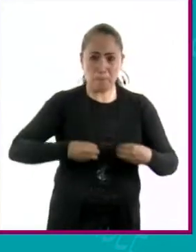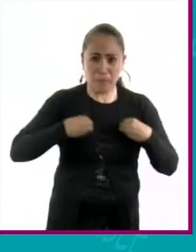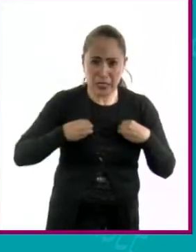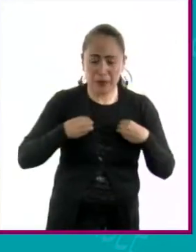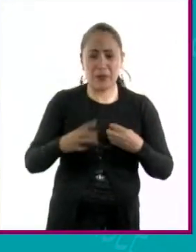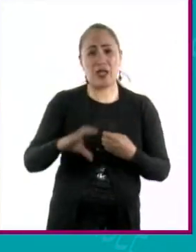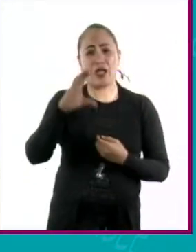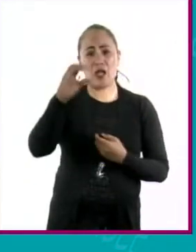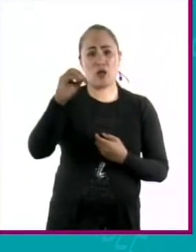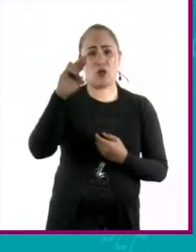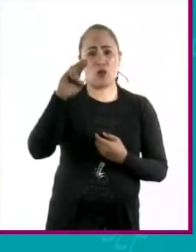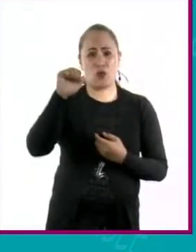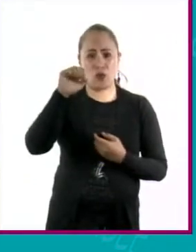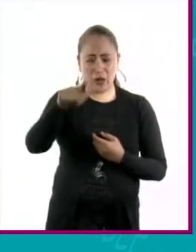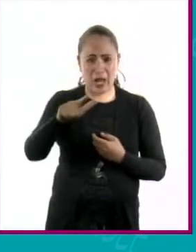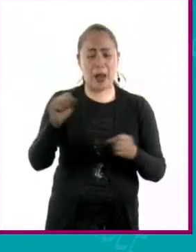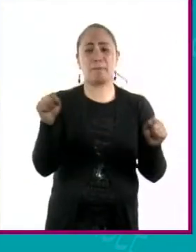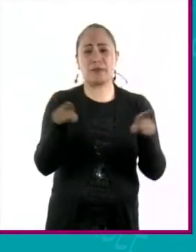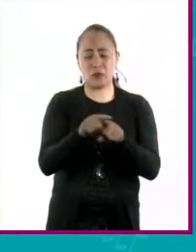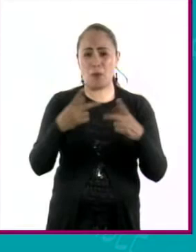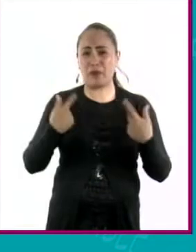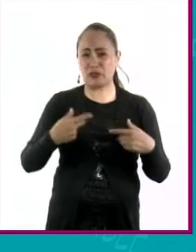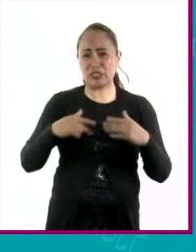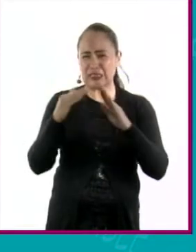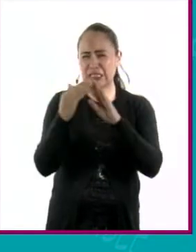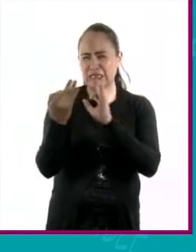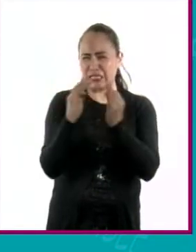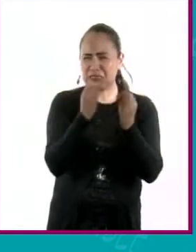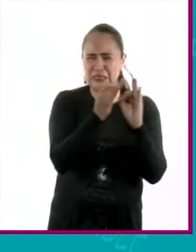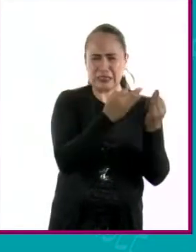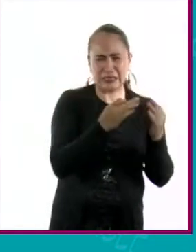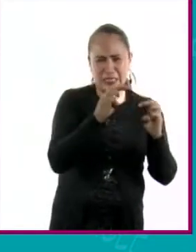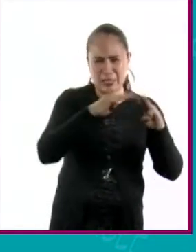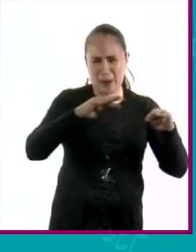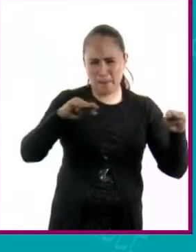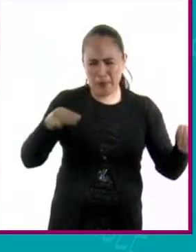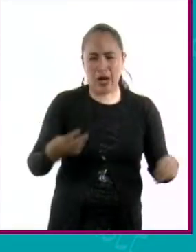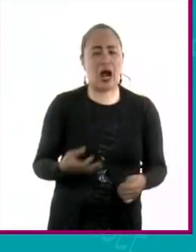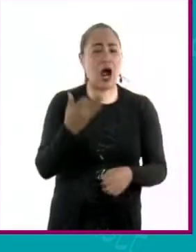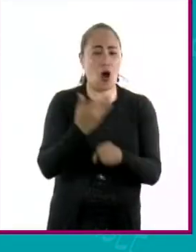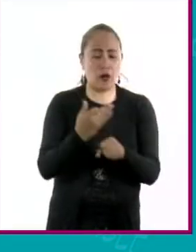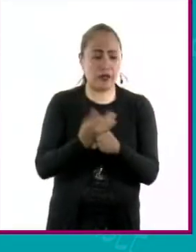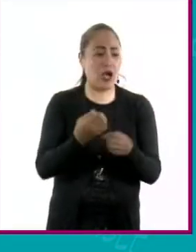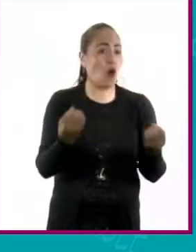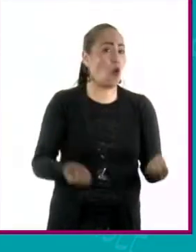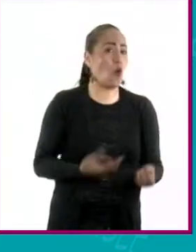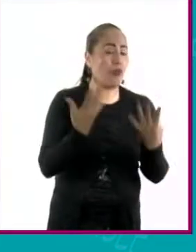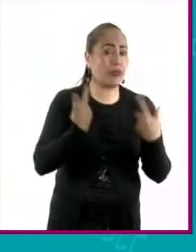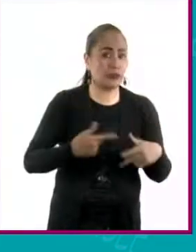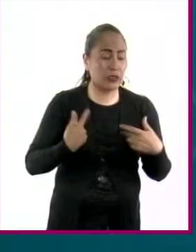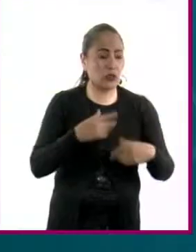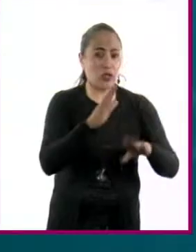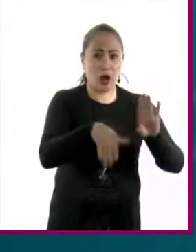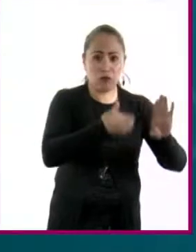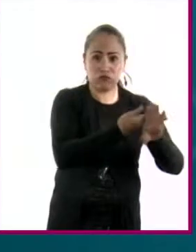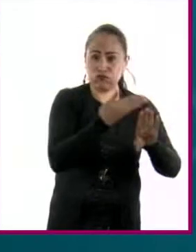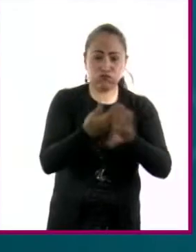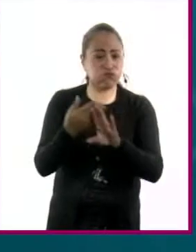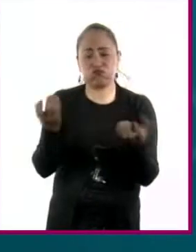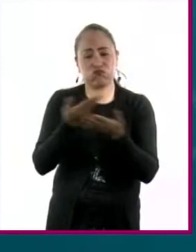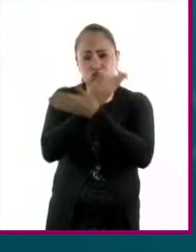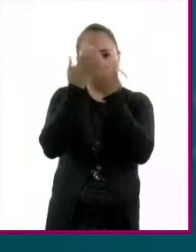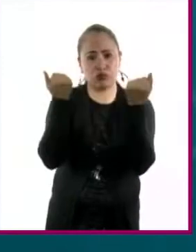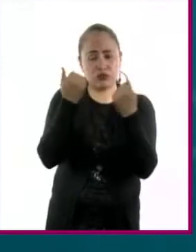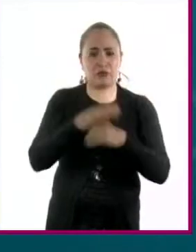y a los pobladores de las orillas. Hasta ahora ha sido imposible cuantificar las poblaciones afectadas. El daño